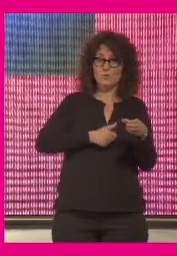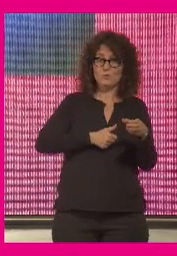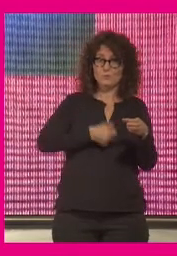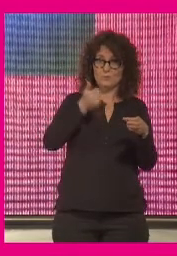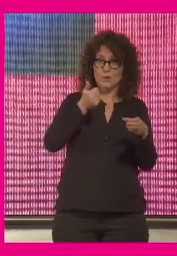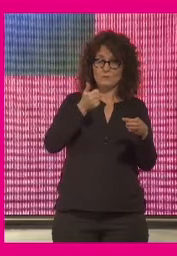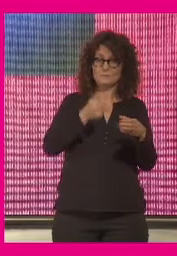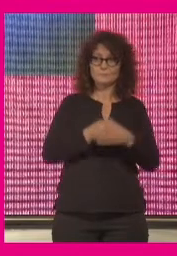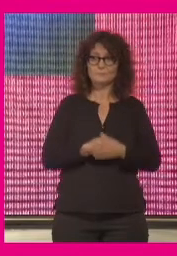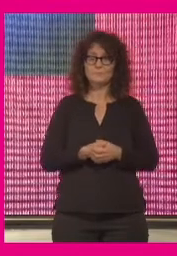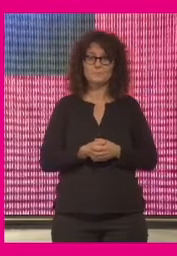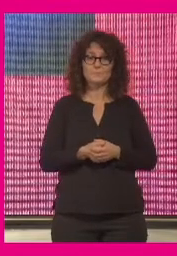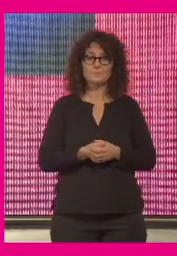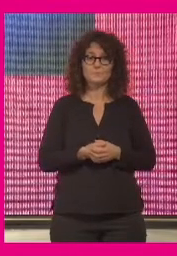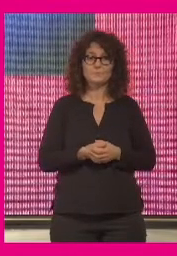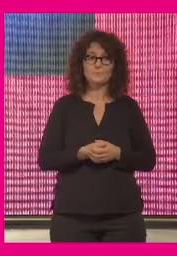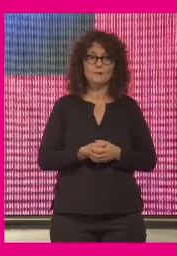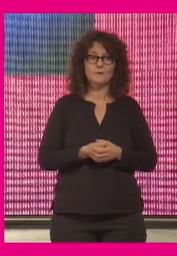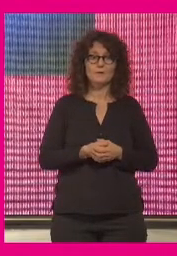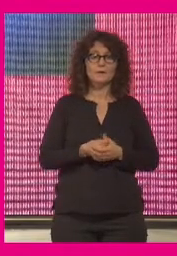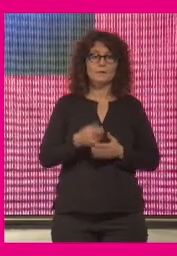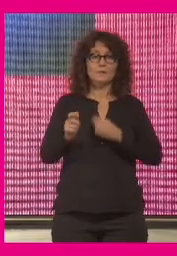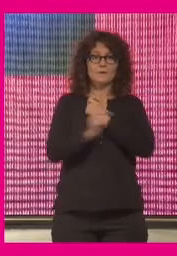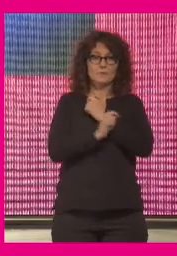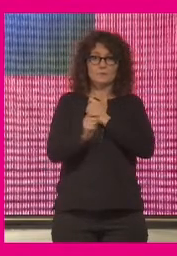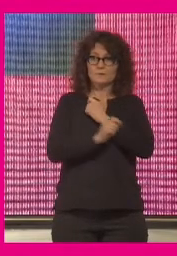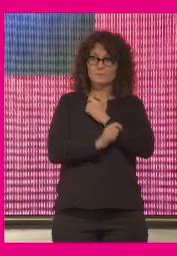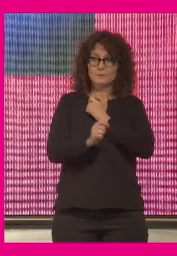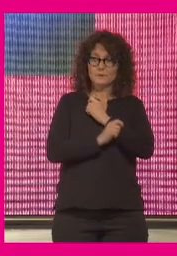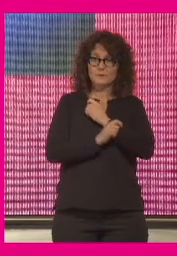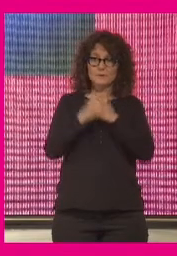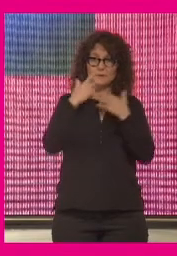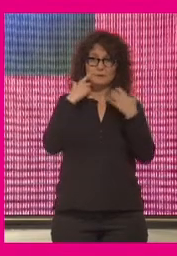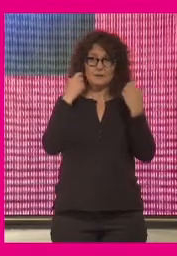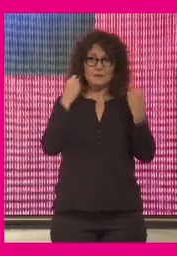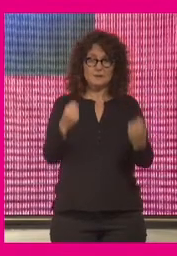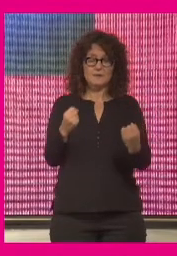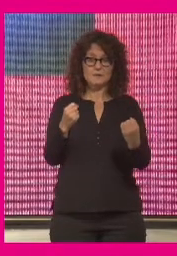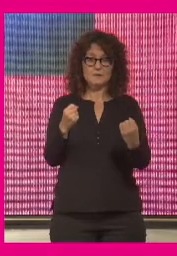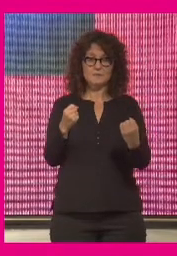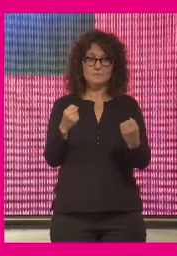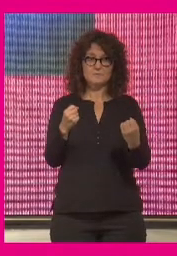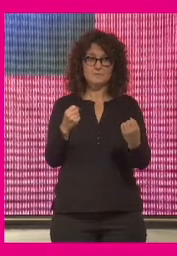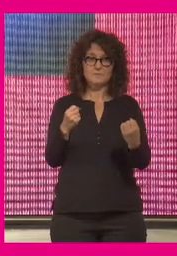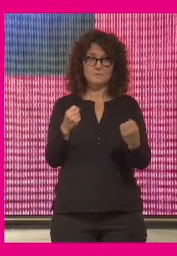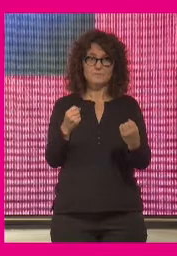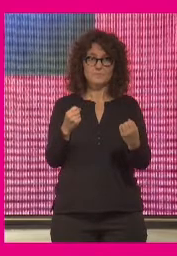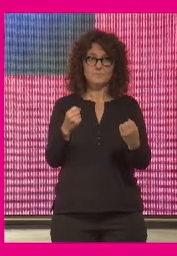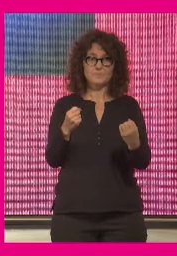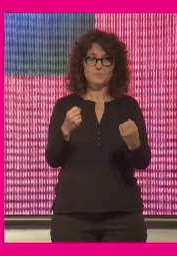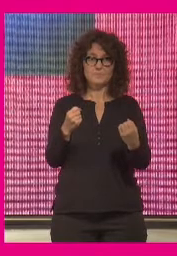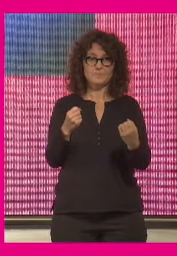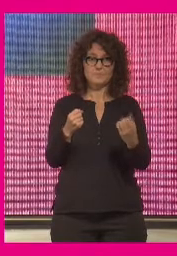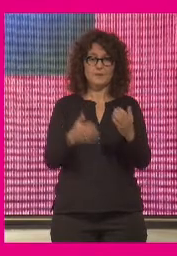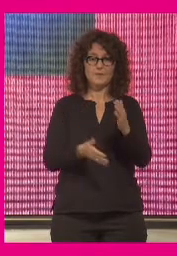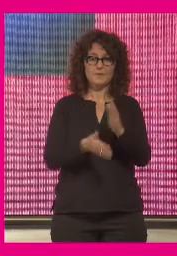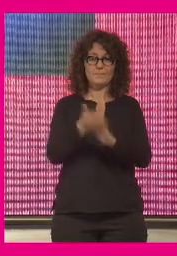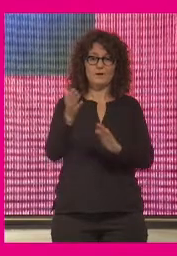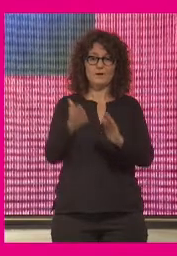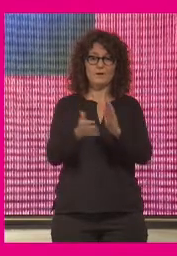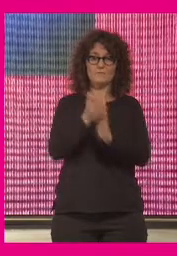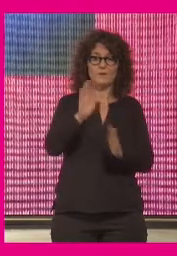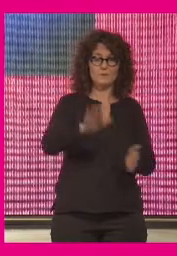contagiosos es decir las estrategias sanitarias para encauzar modificar el